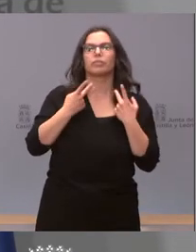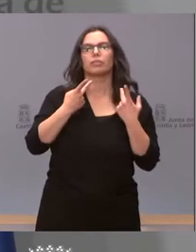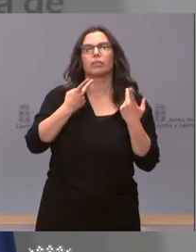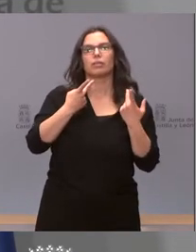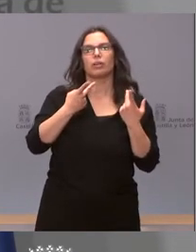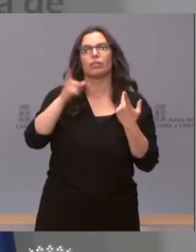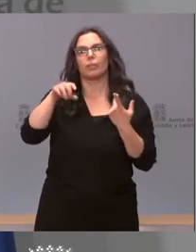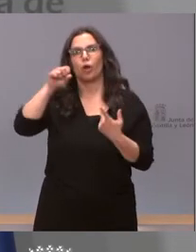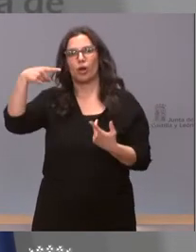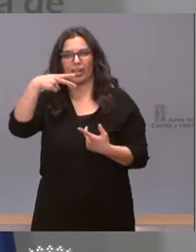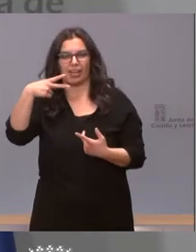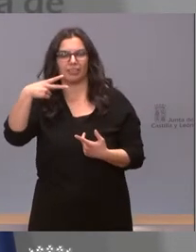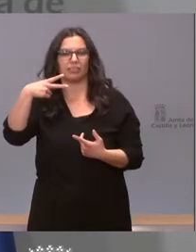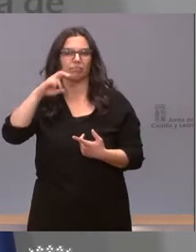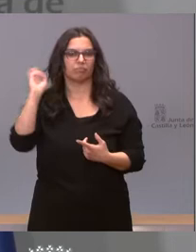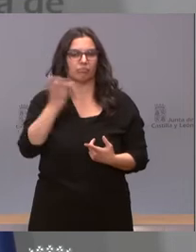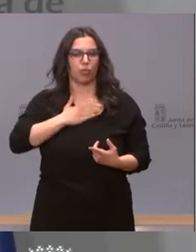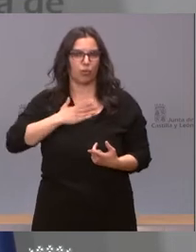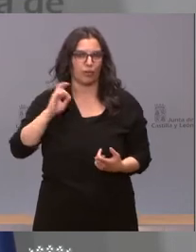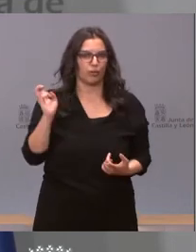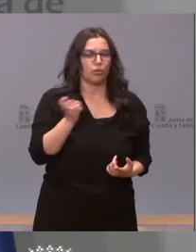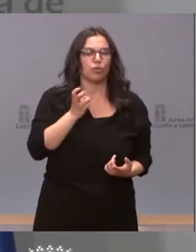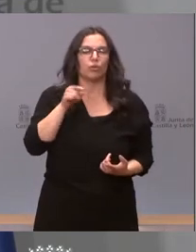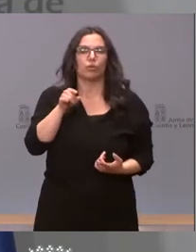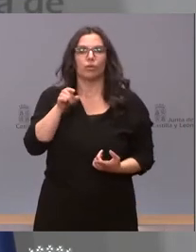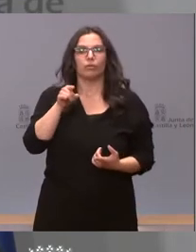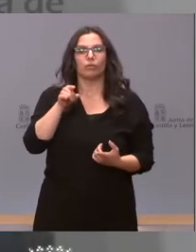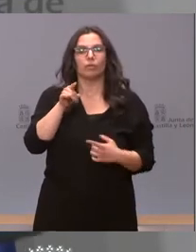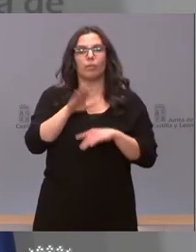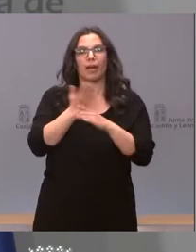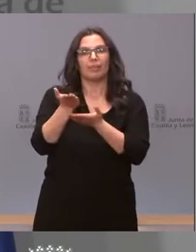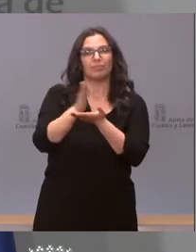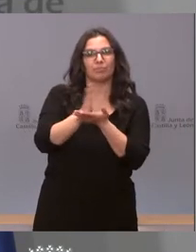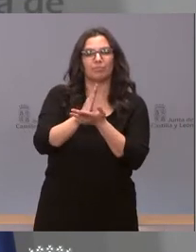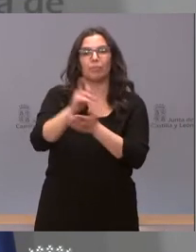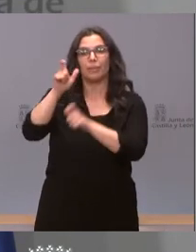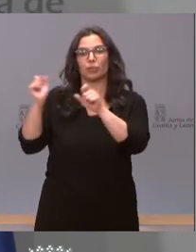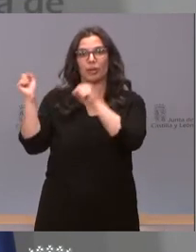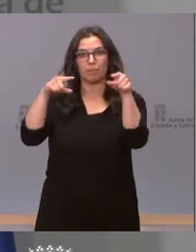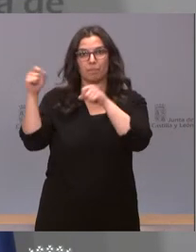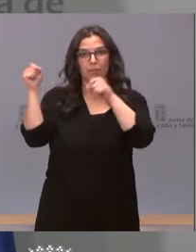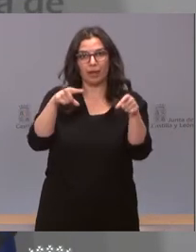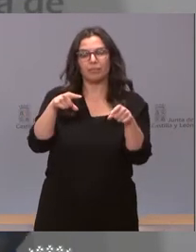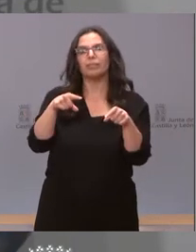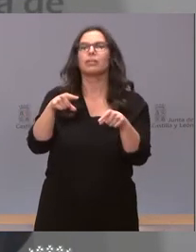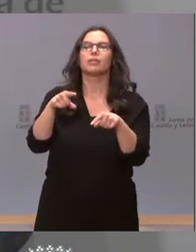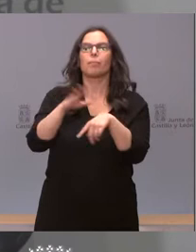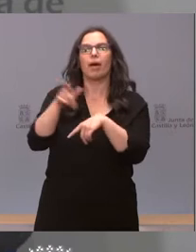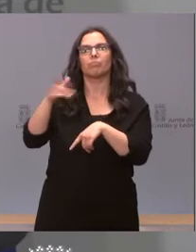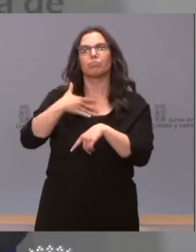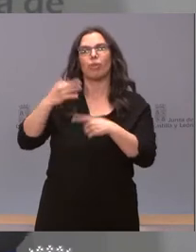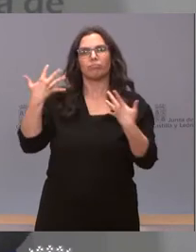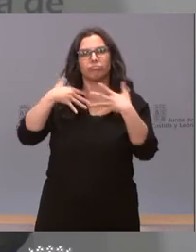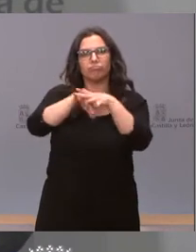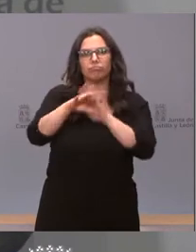lucro se destinan a intermediar con la población inmigrante para conseguir su mejor integración